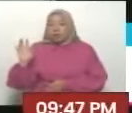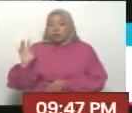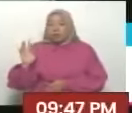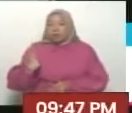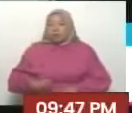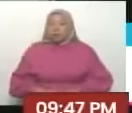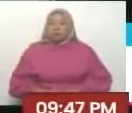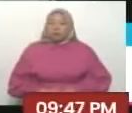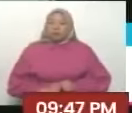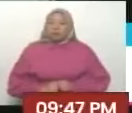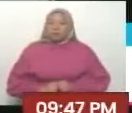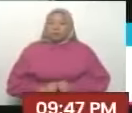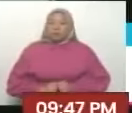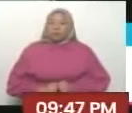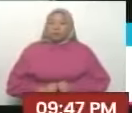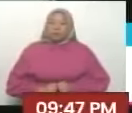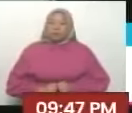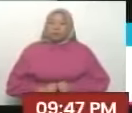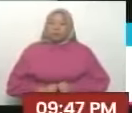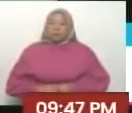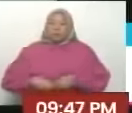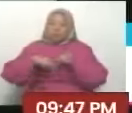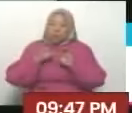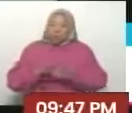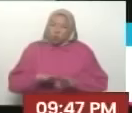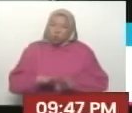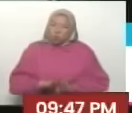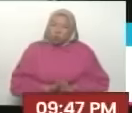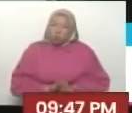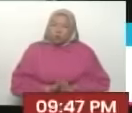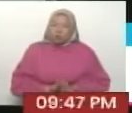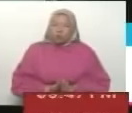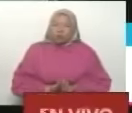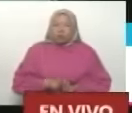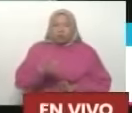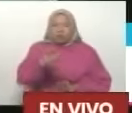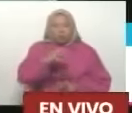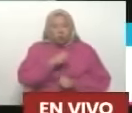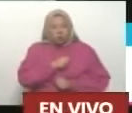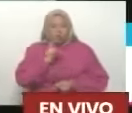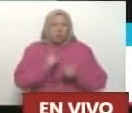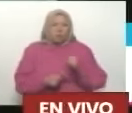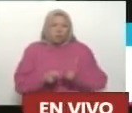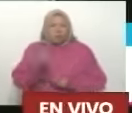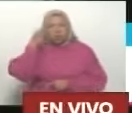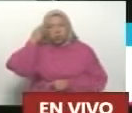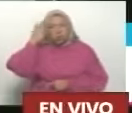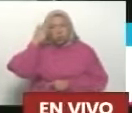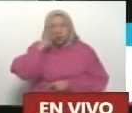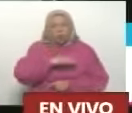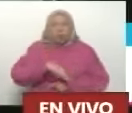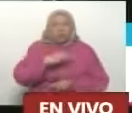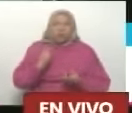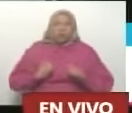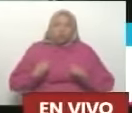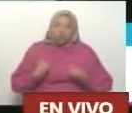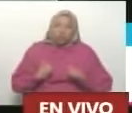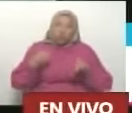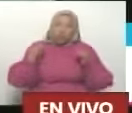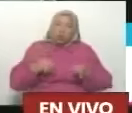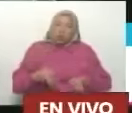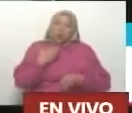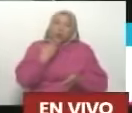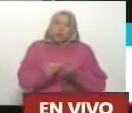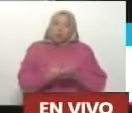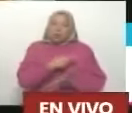había un nivel de credibilidad en esta misión. Y hoy está siendo concretado,